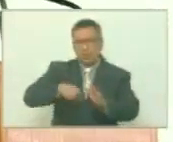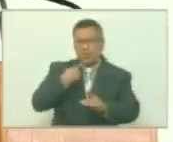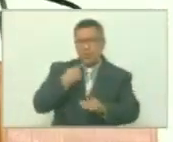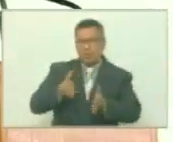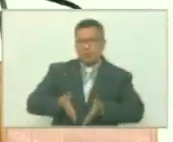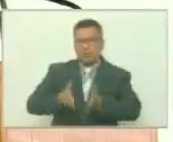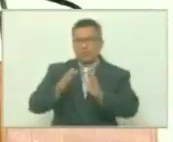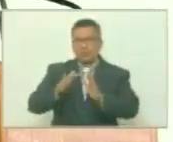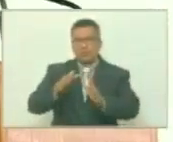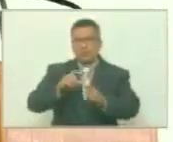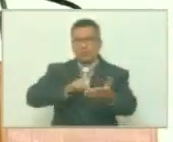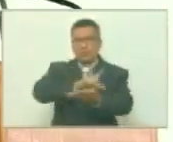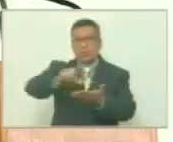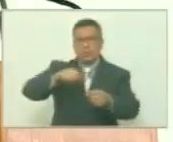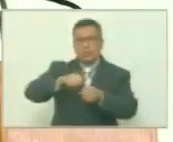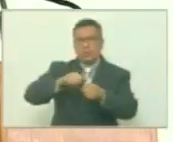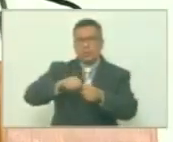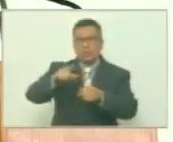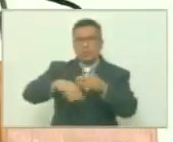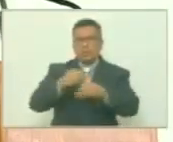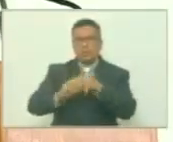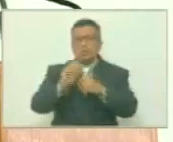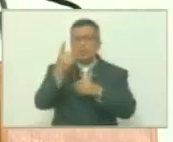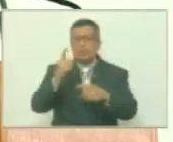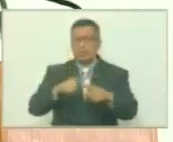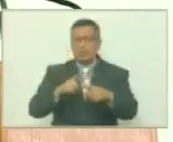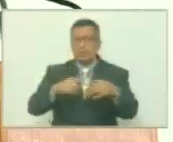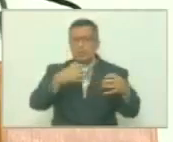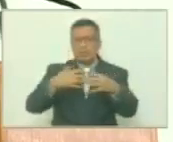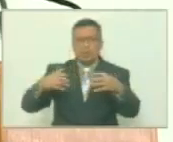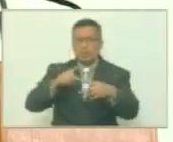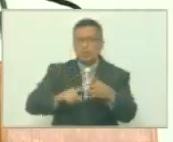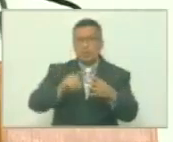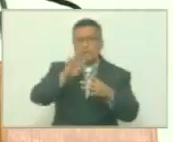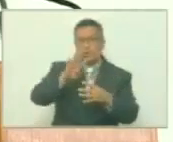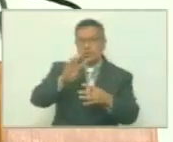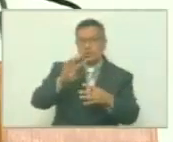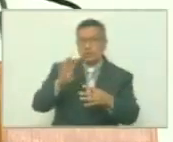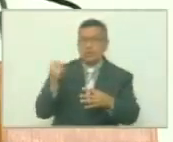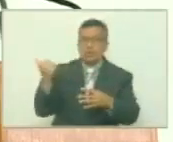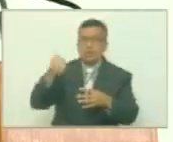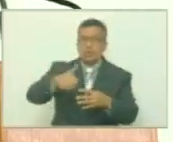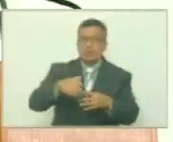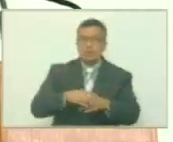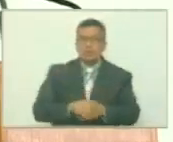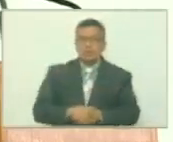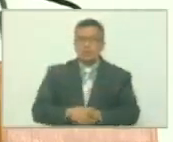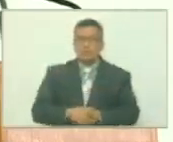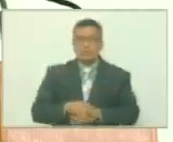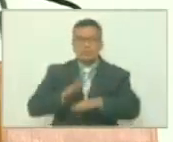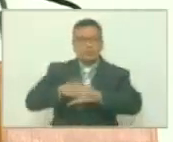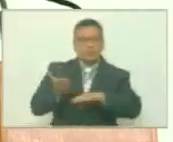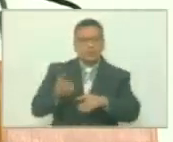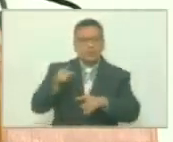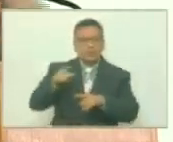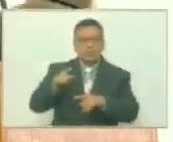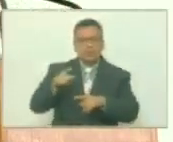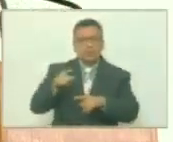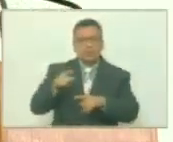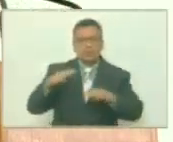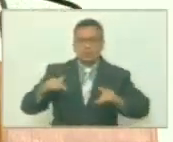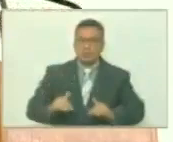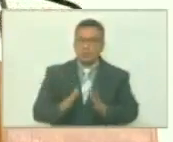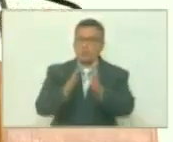la batalla naval del lago de Maracaibo representa la primera guerra de cuarta generación porque no nos estábamos